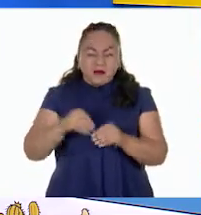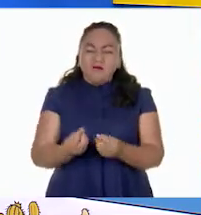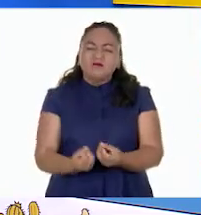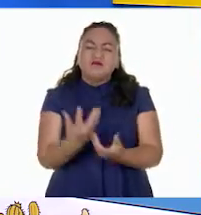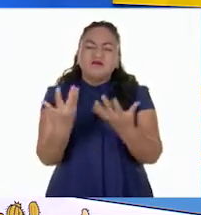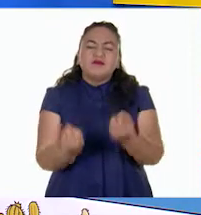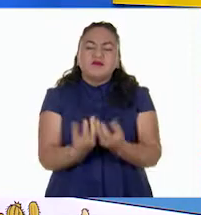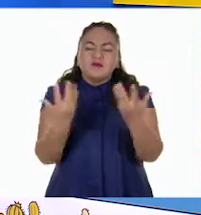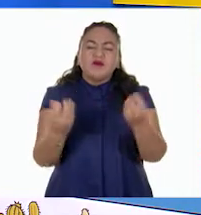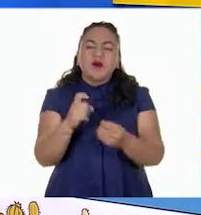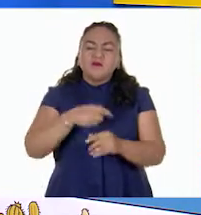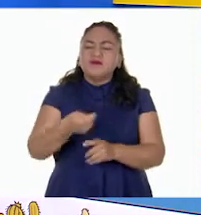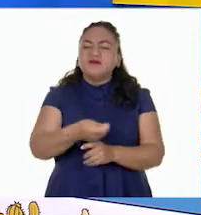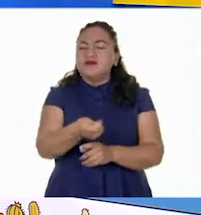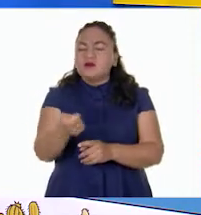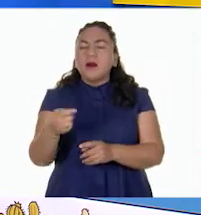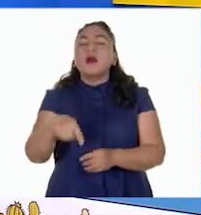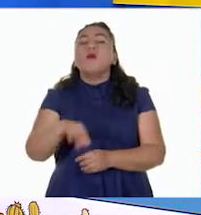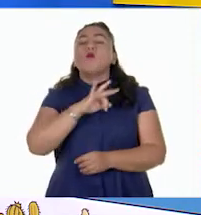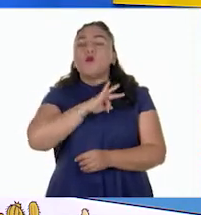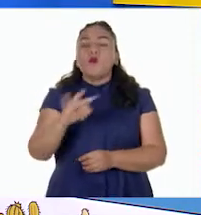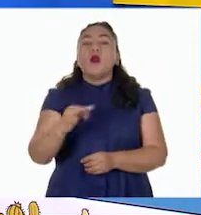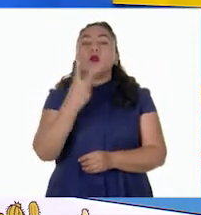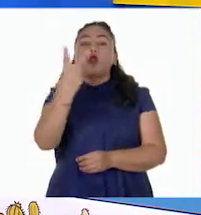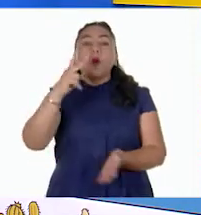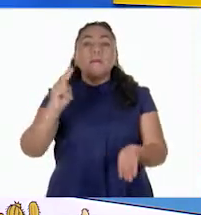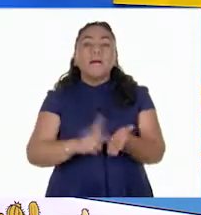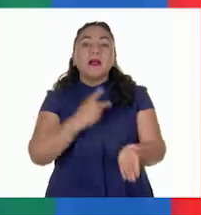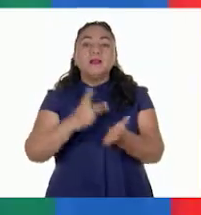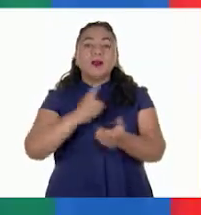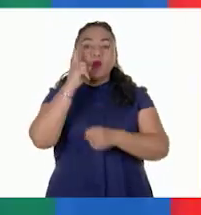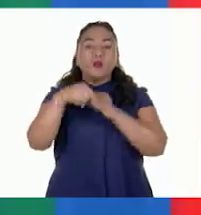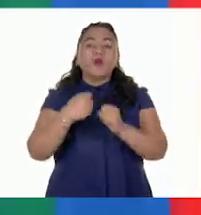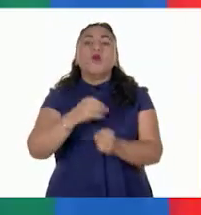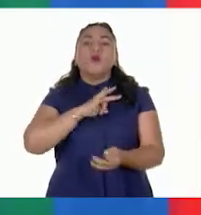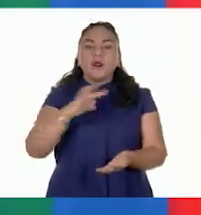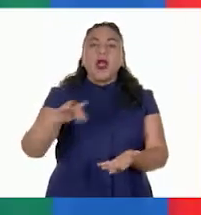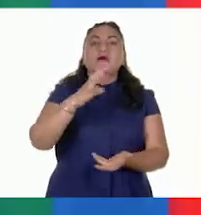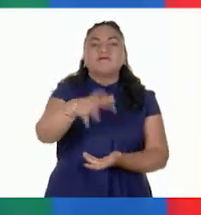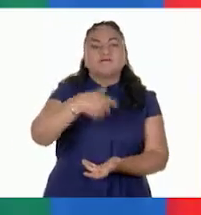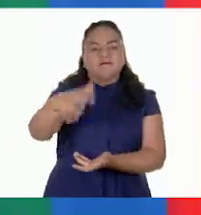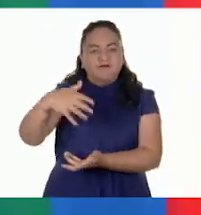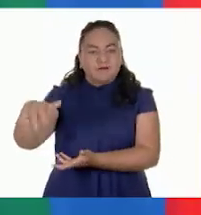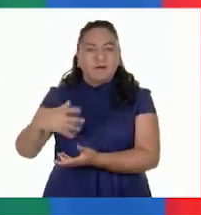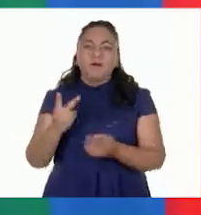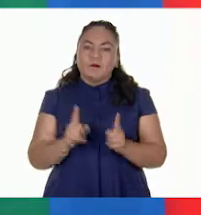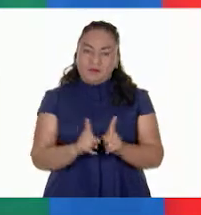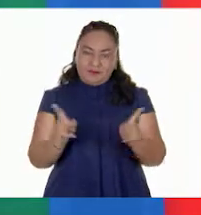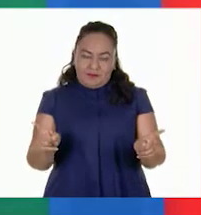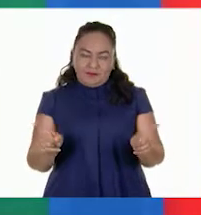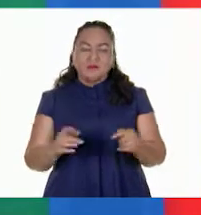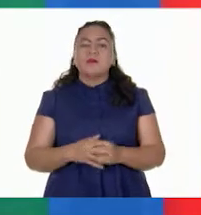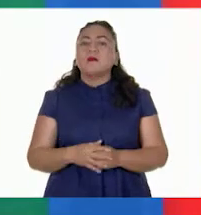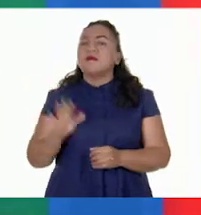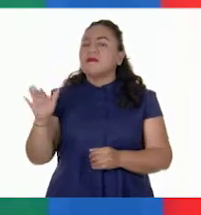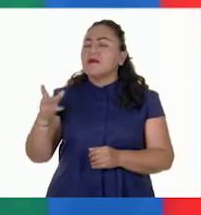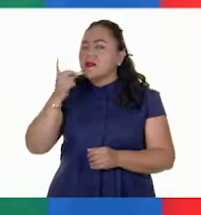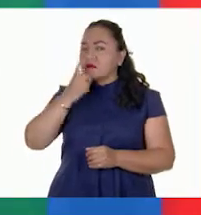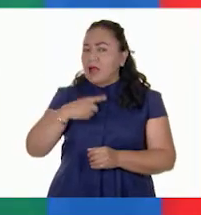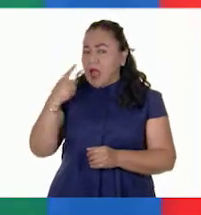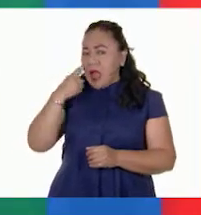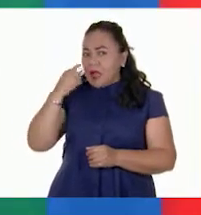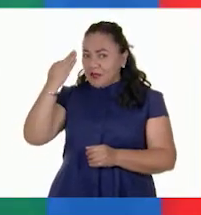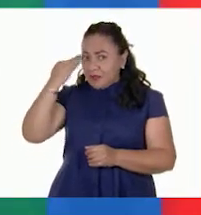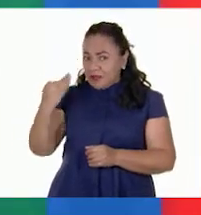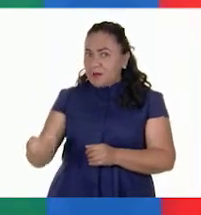que se puede obtener por lo menos dos cosechas al año. Además, nos comentaba que la temporal es normalmente